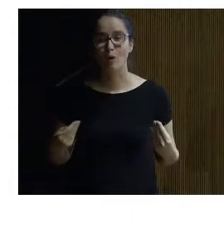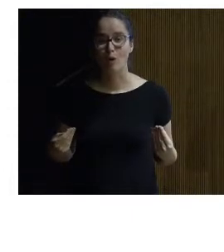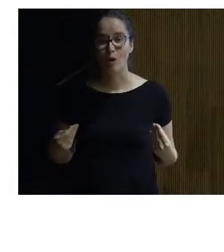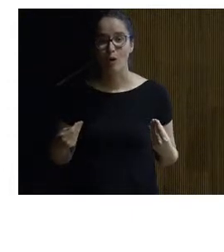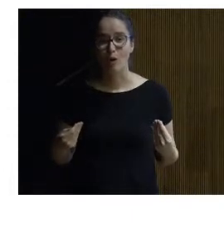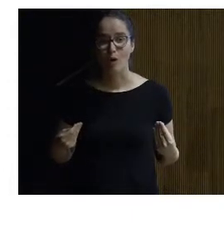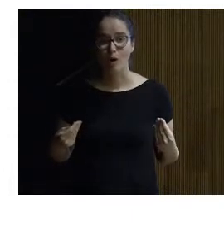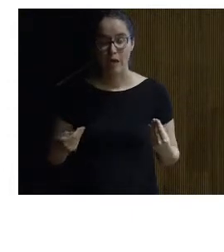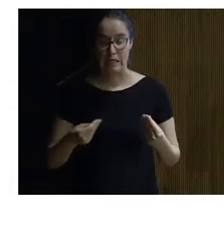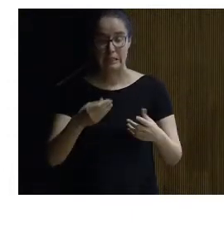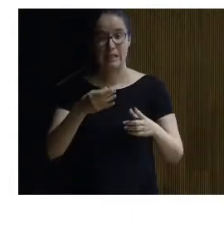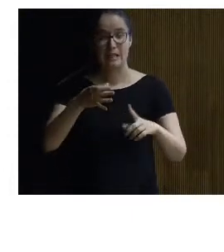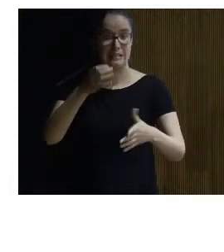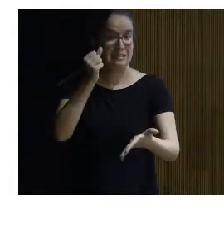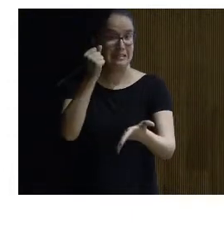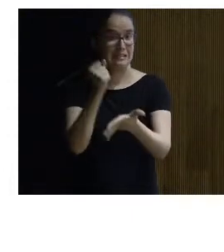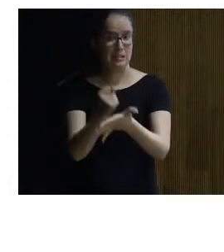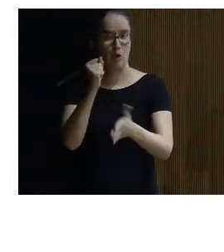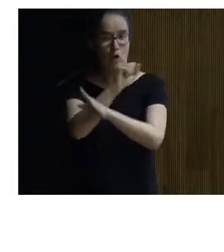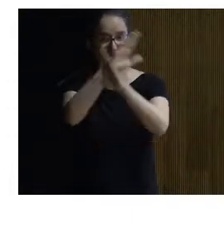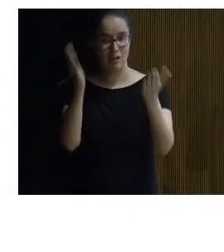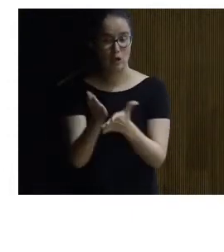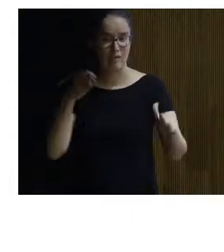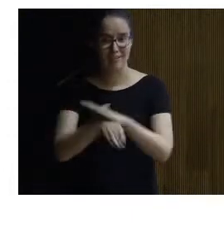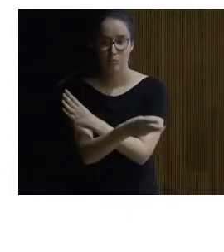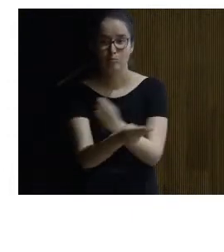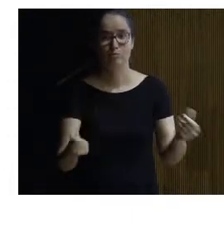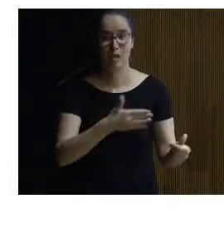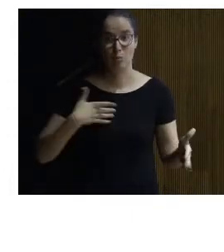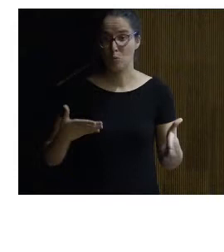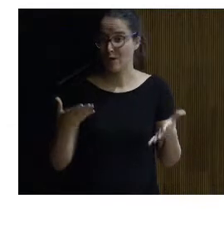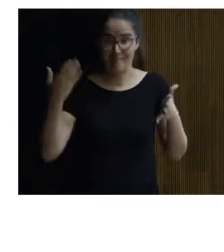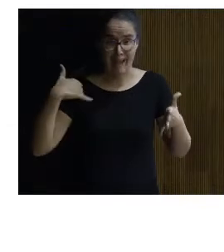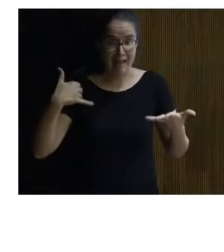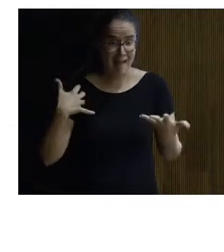el símbolo internacional de accesibilidad porque todos los espacios sean accesibles absolutamente para todos ¿no?